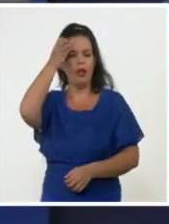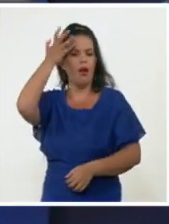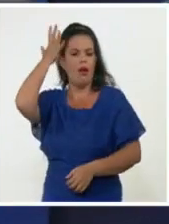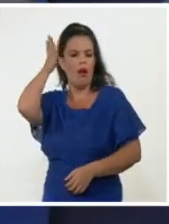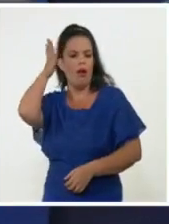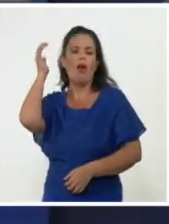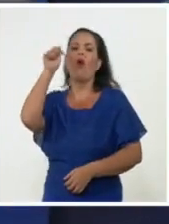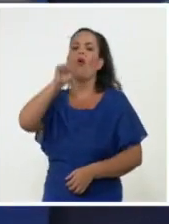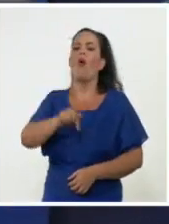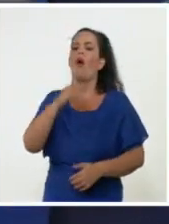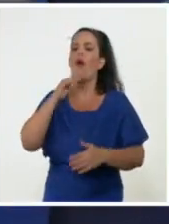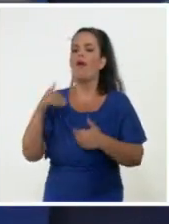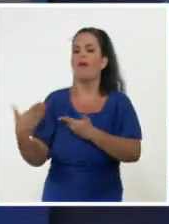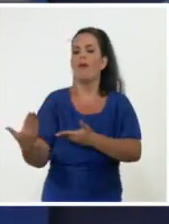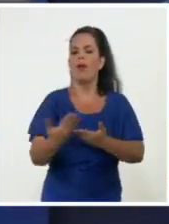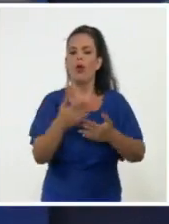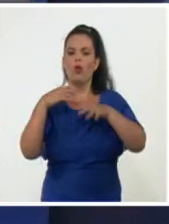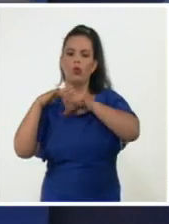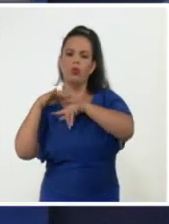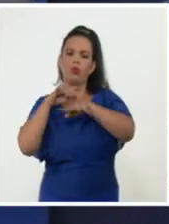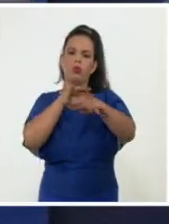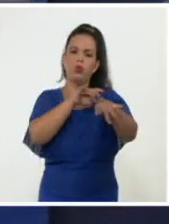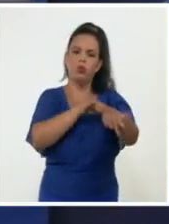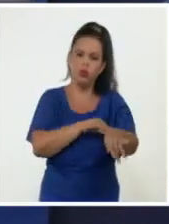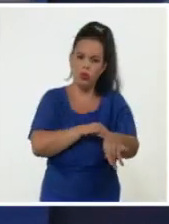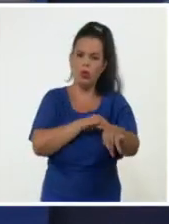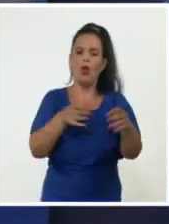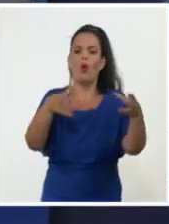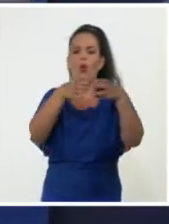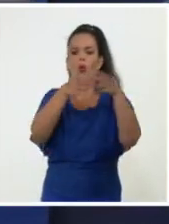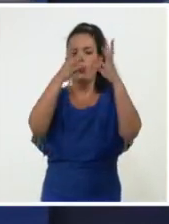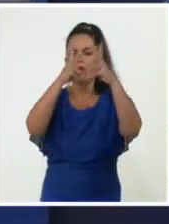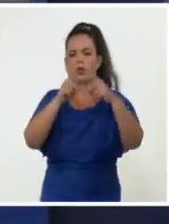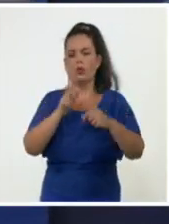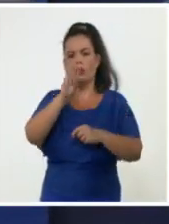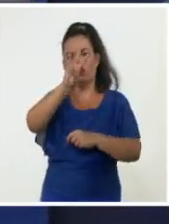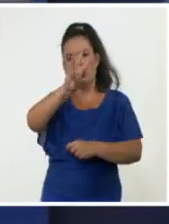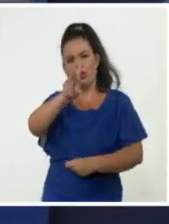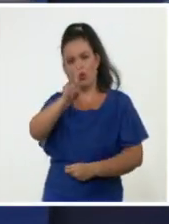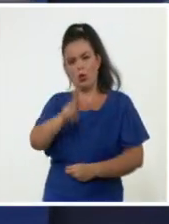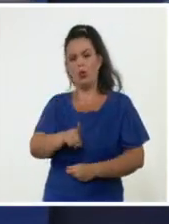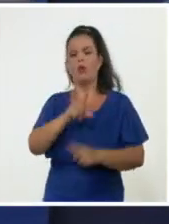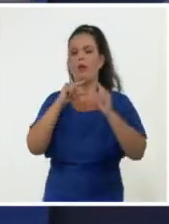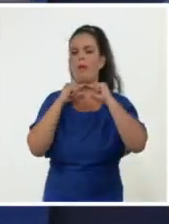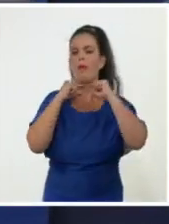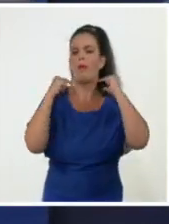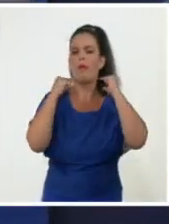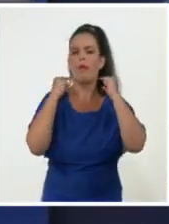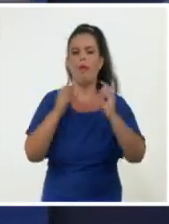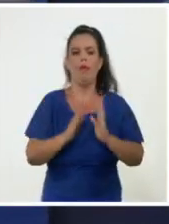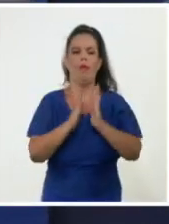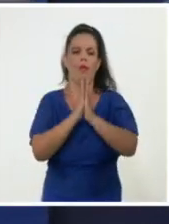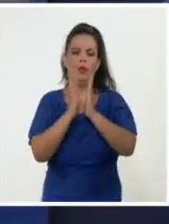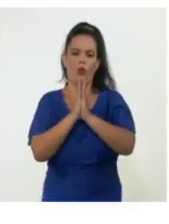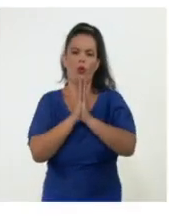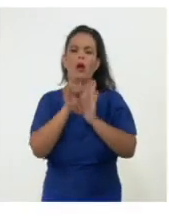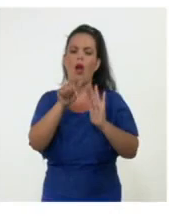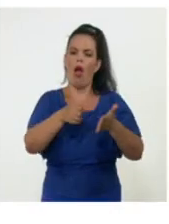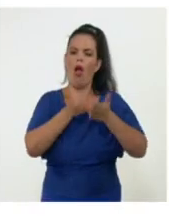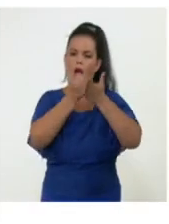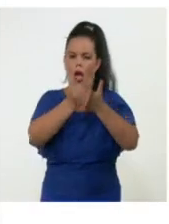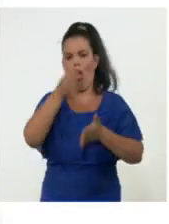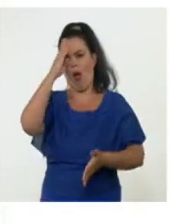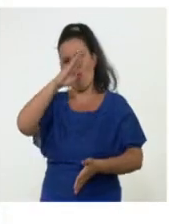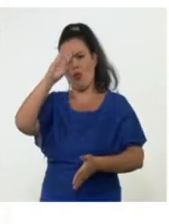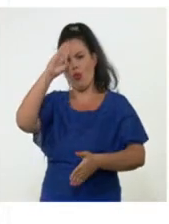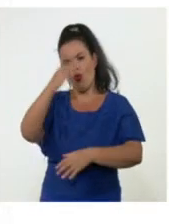hoy a la caravana número 31 de Pastores por la Paz que apoyan a la isla en contra de la política agresiva de su país, Estados Unidos. En